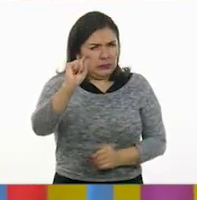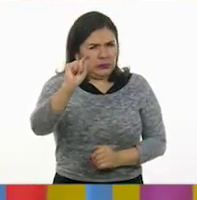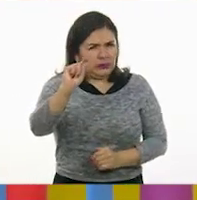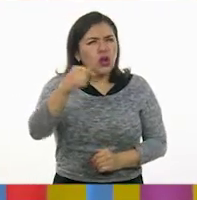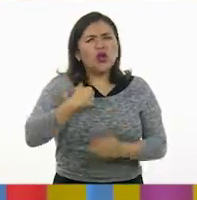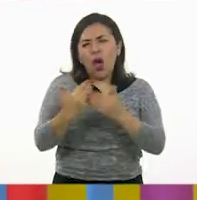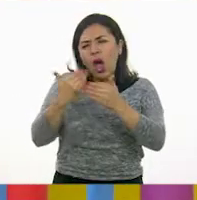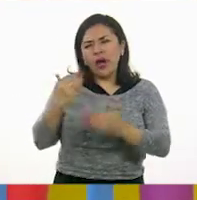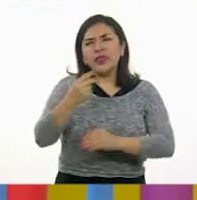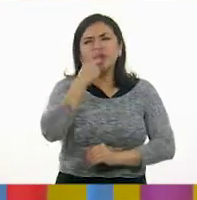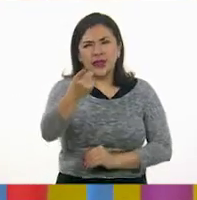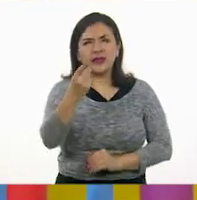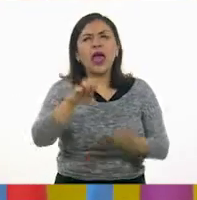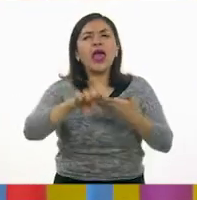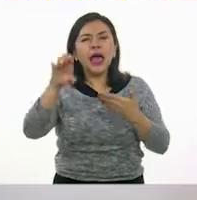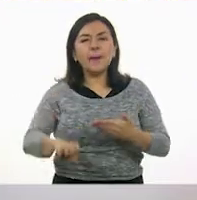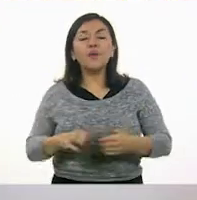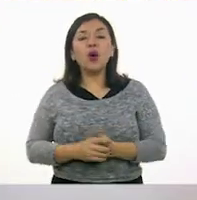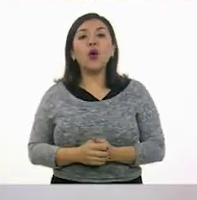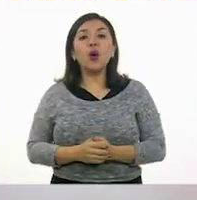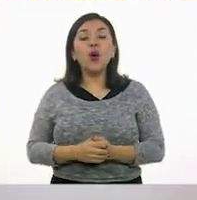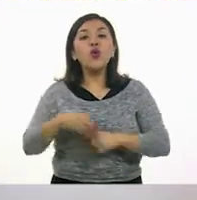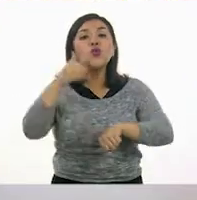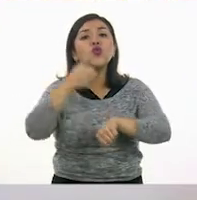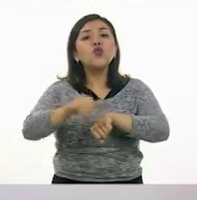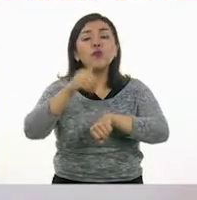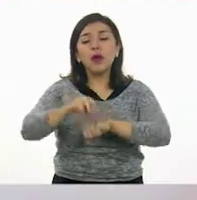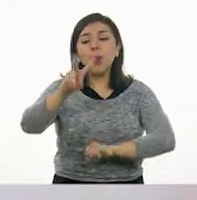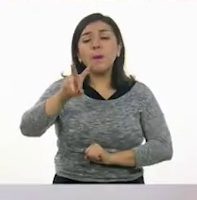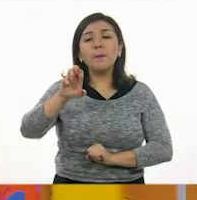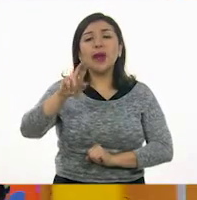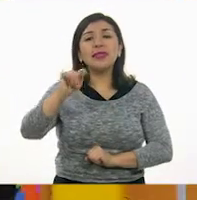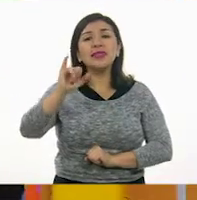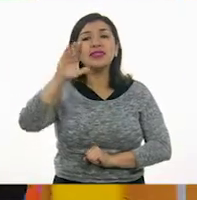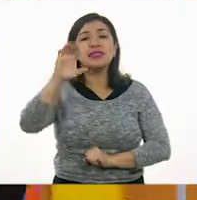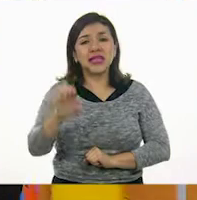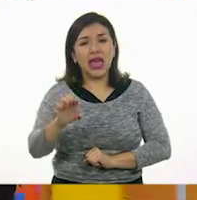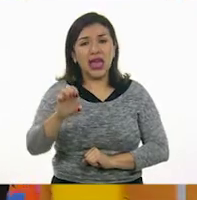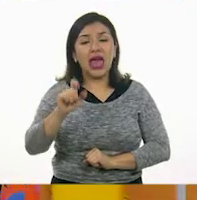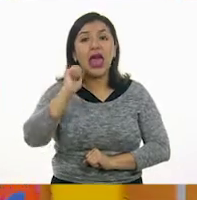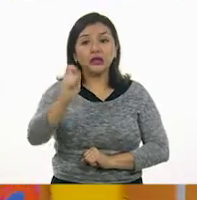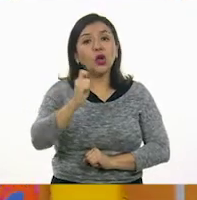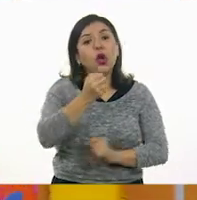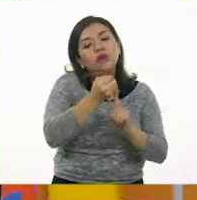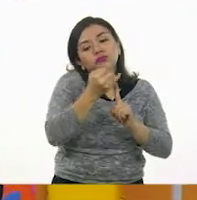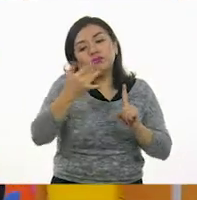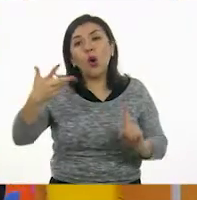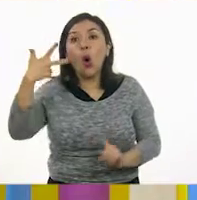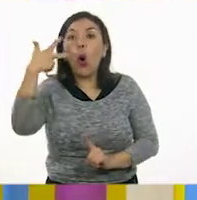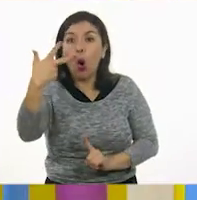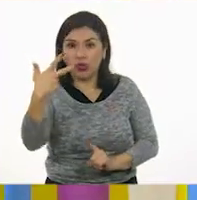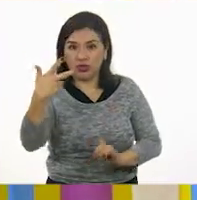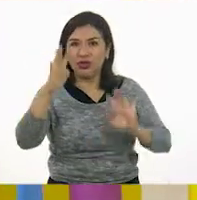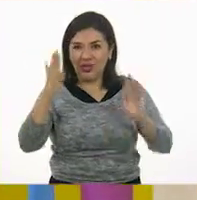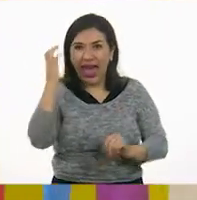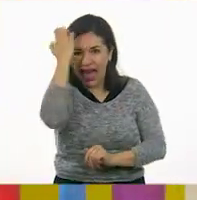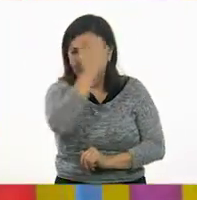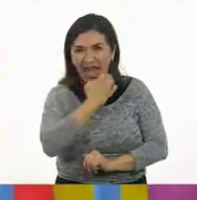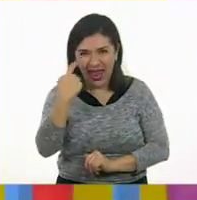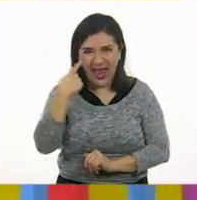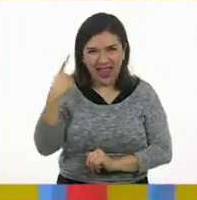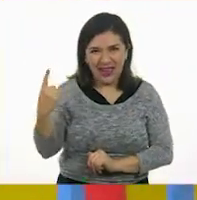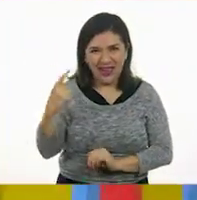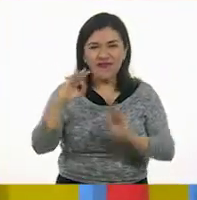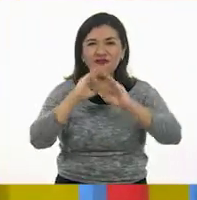Yo decía hace rato, por ejemplo, el número de vértices, que son ocho y ya lo comprobamos. Ya lo vimos